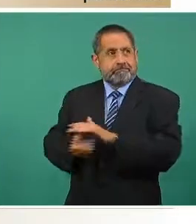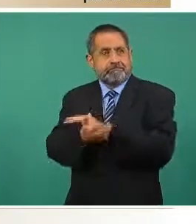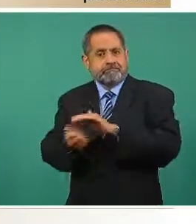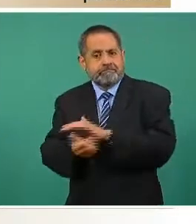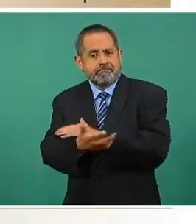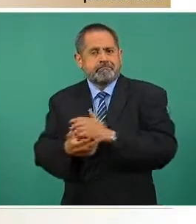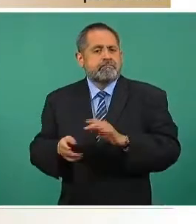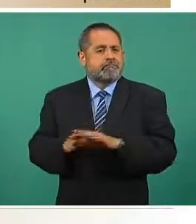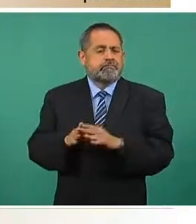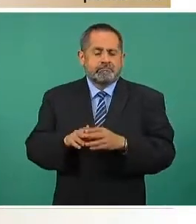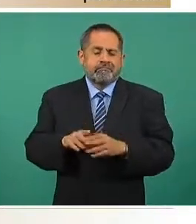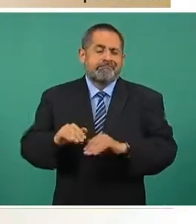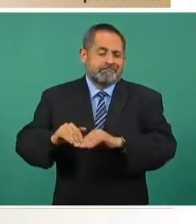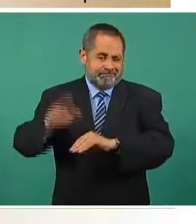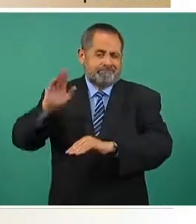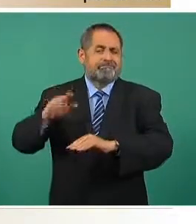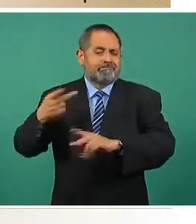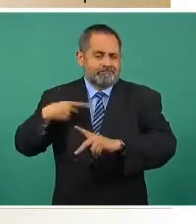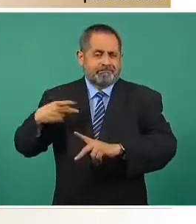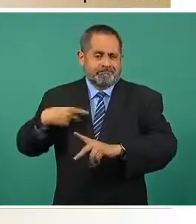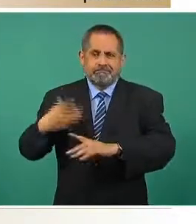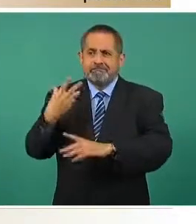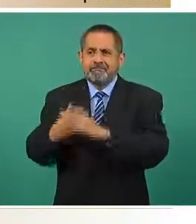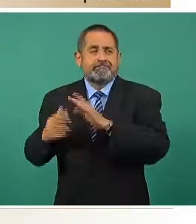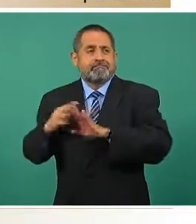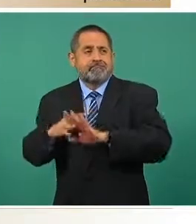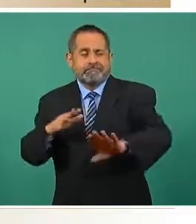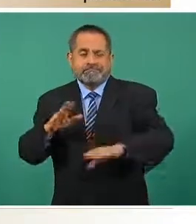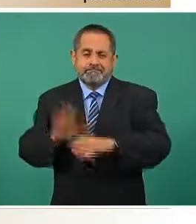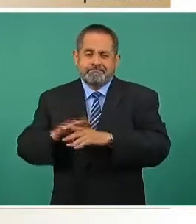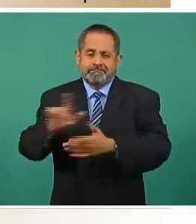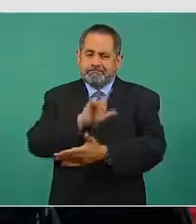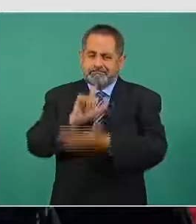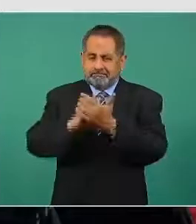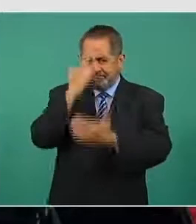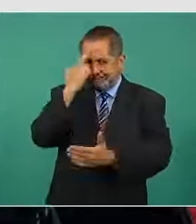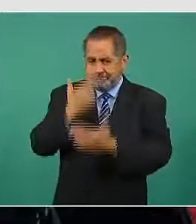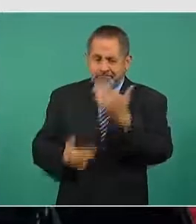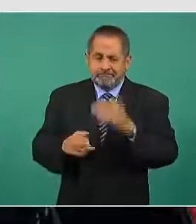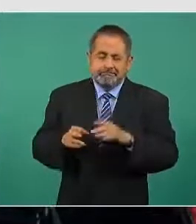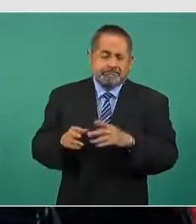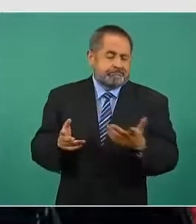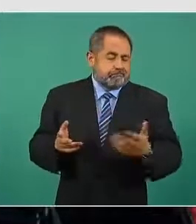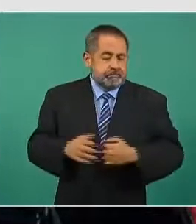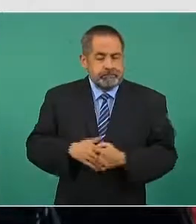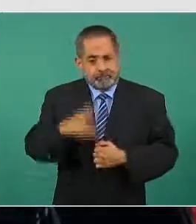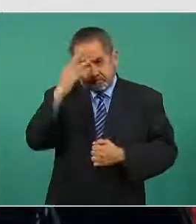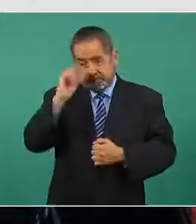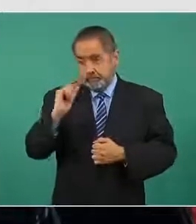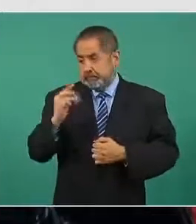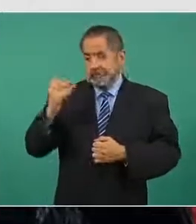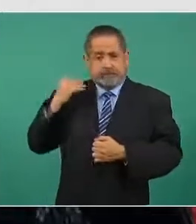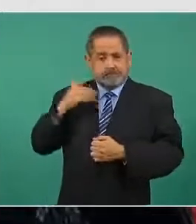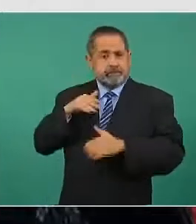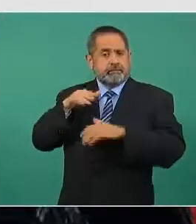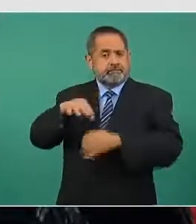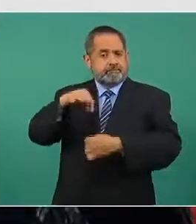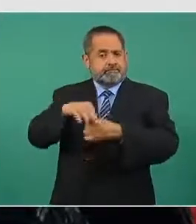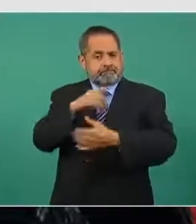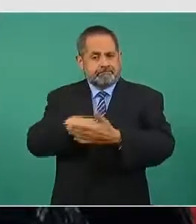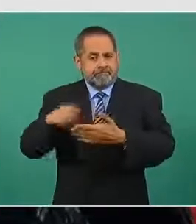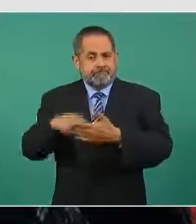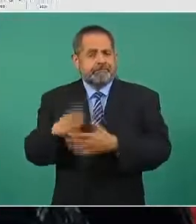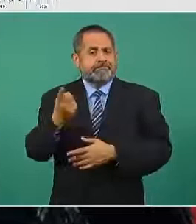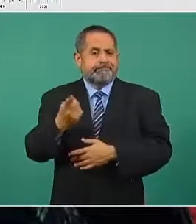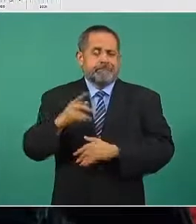este delito de tráfico de personas y bueno como ustedes saben el pasado proceso electoral también dio a la alza estos